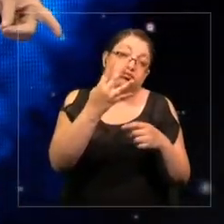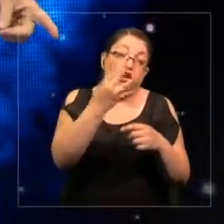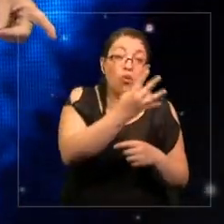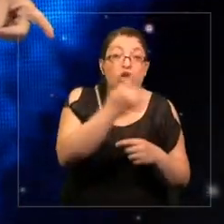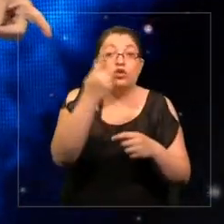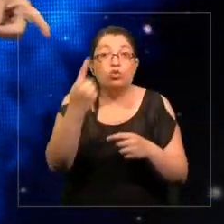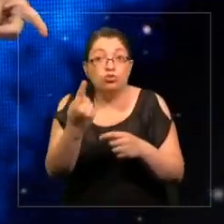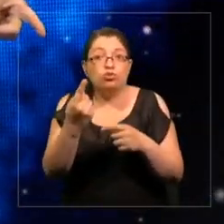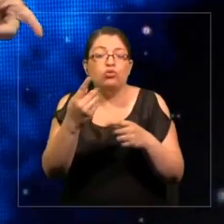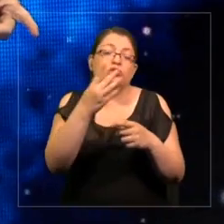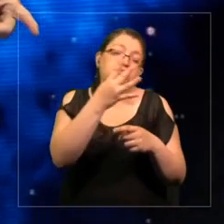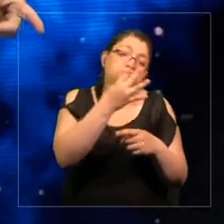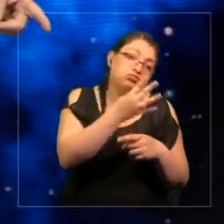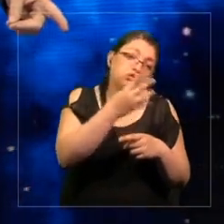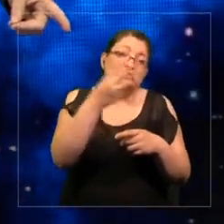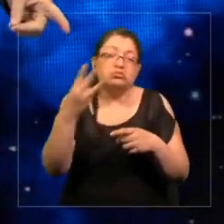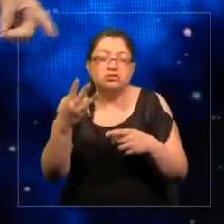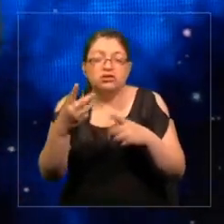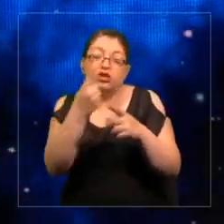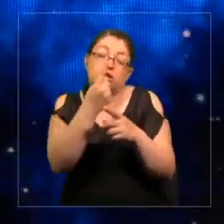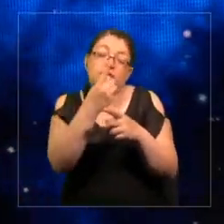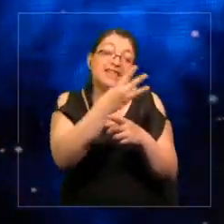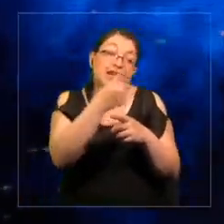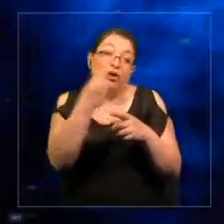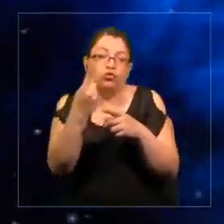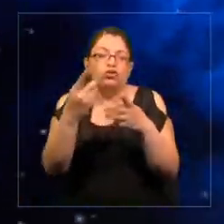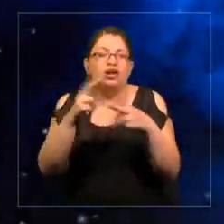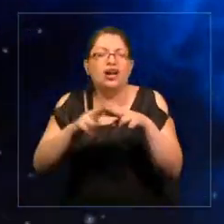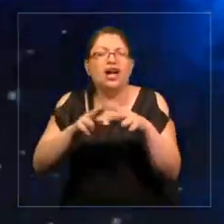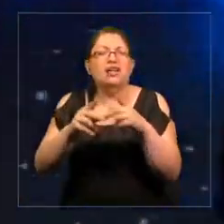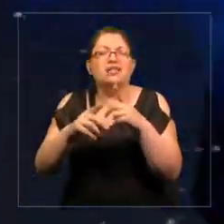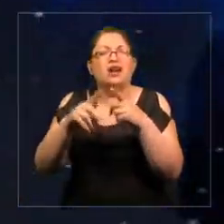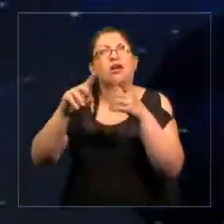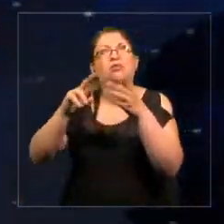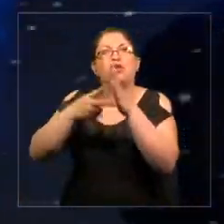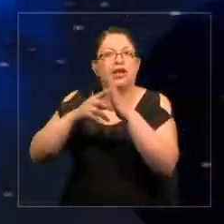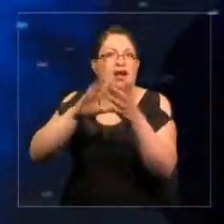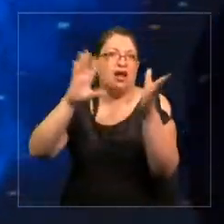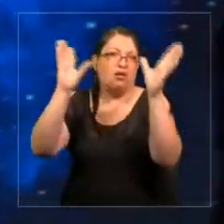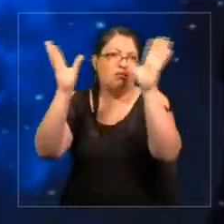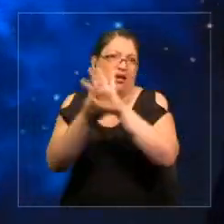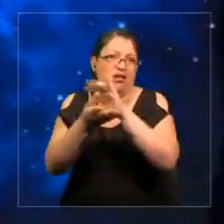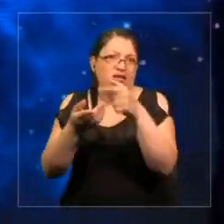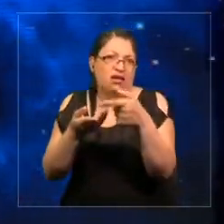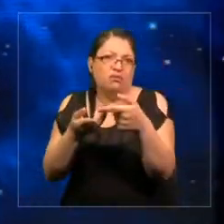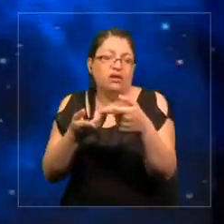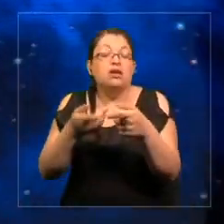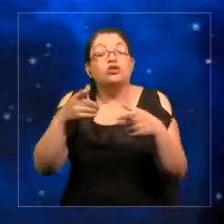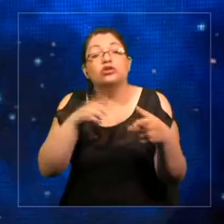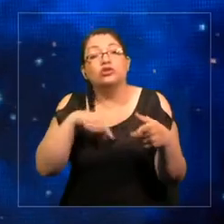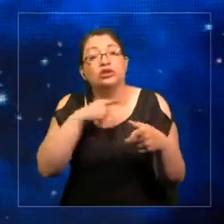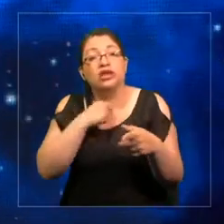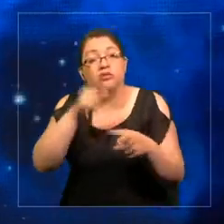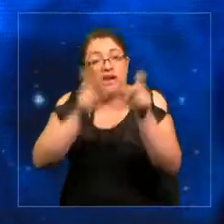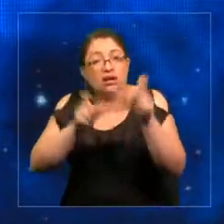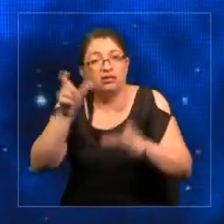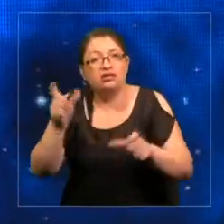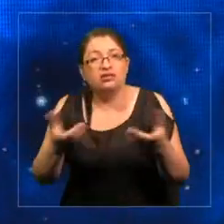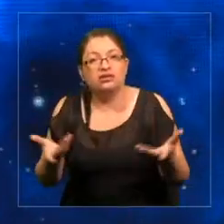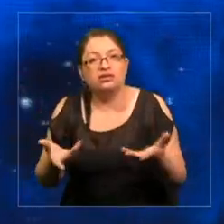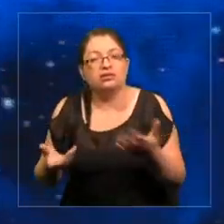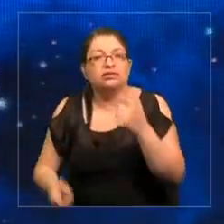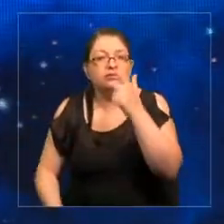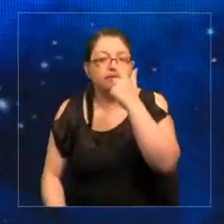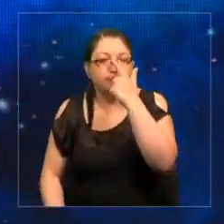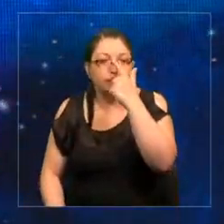emisión de gases de efecto invernadero. Y que causan mucho daño medioambiental. Entonces, lo que queremos que la gente haga es que